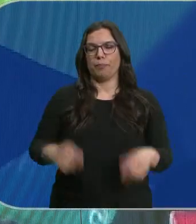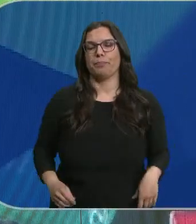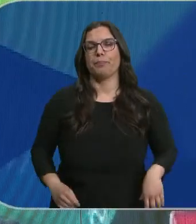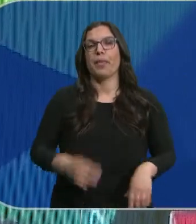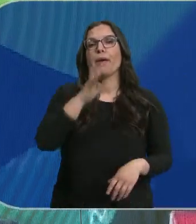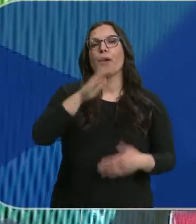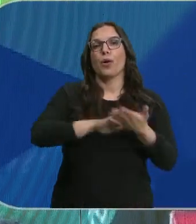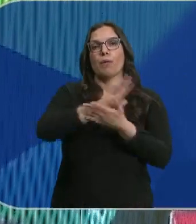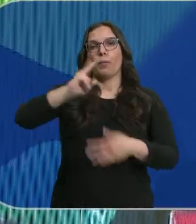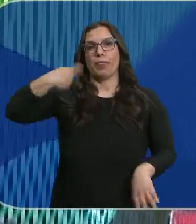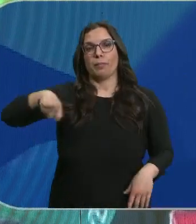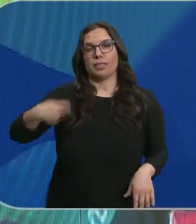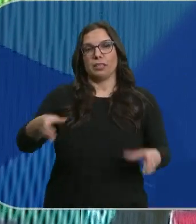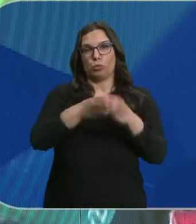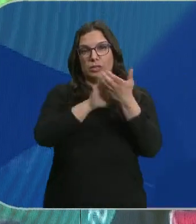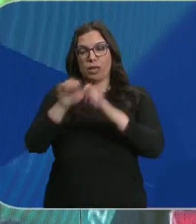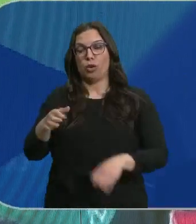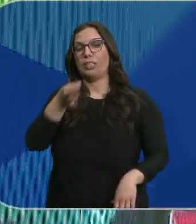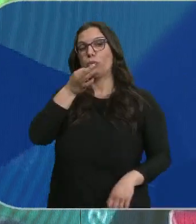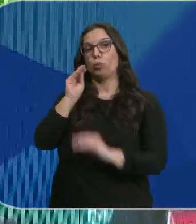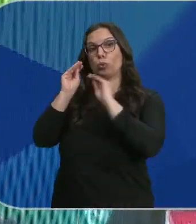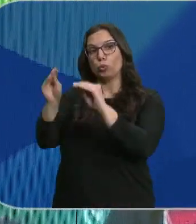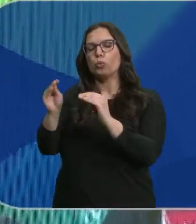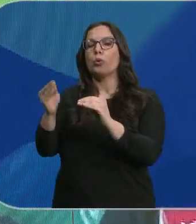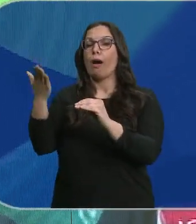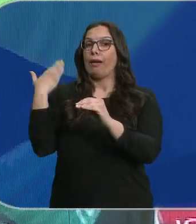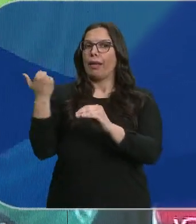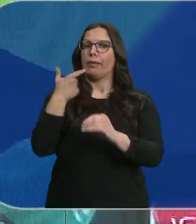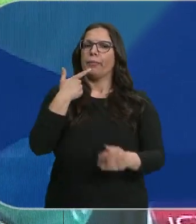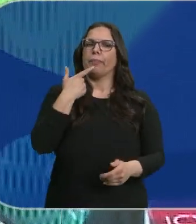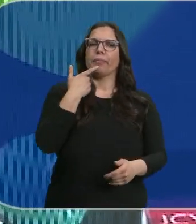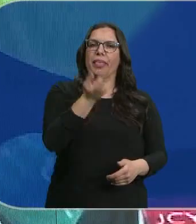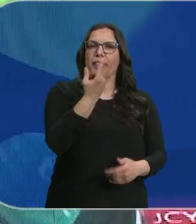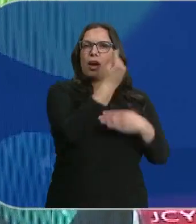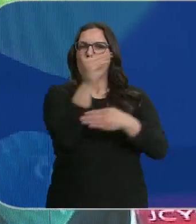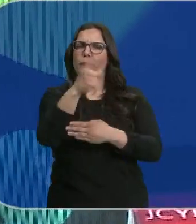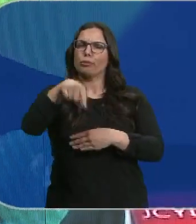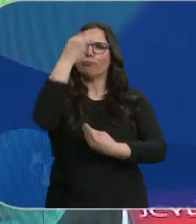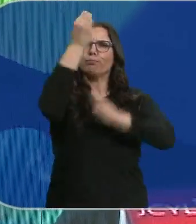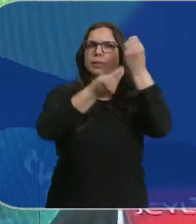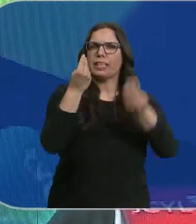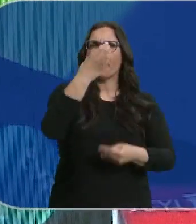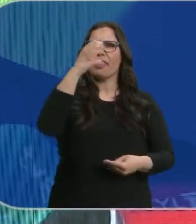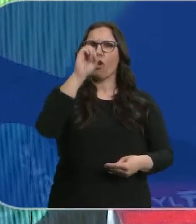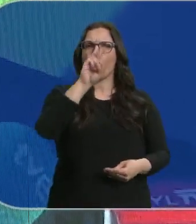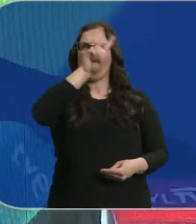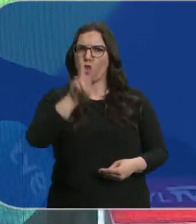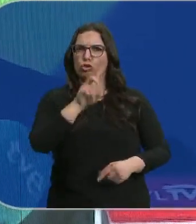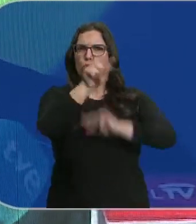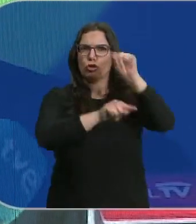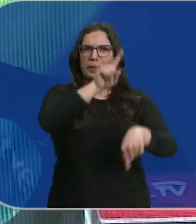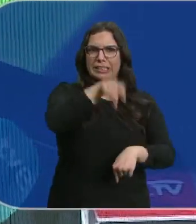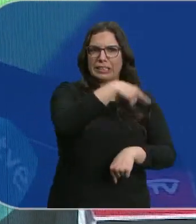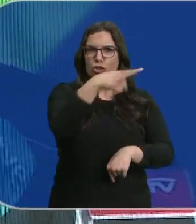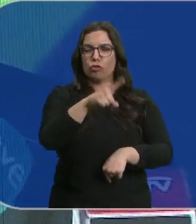Les hablamos ahora del vicepresidente de la Junta. Sus palabras invitando a los jóvenes a preguntarse si el CO2 es un gas contaminante. provocado